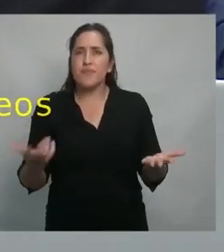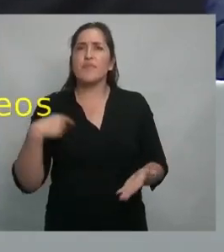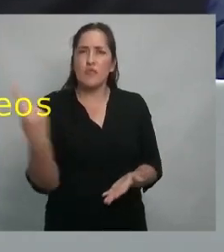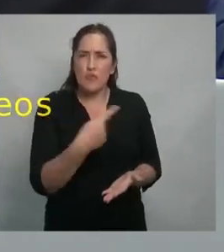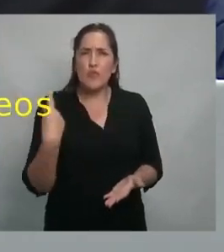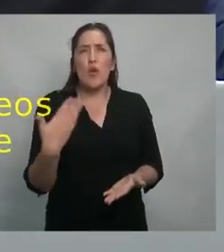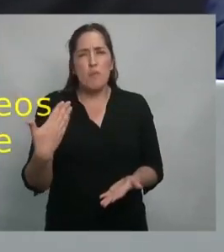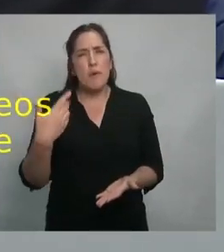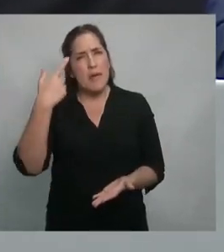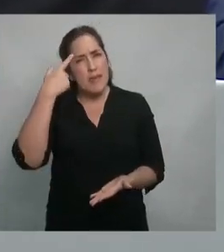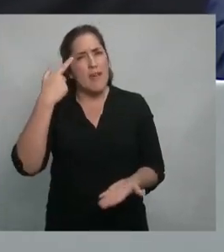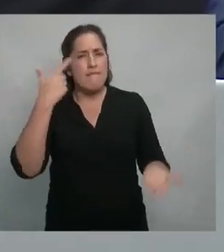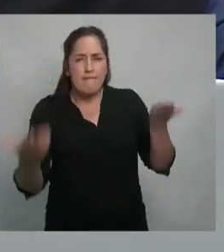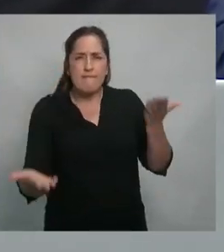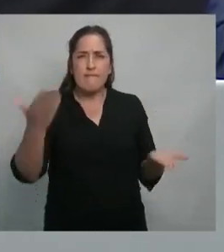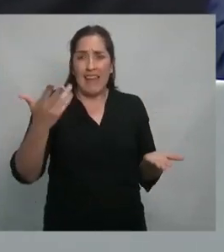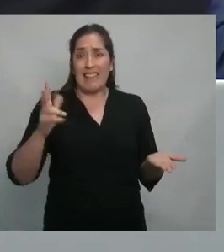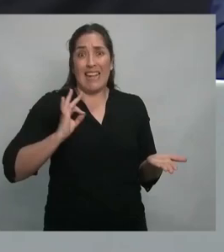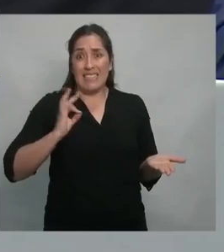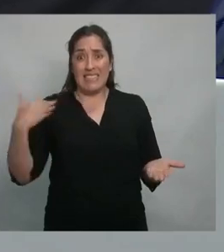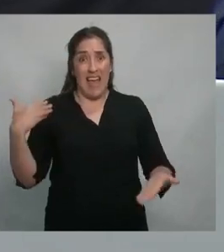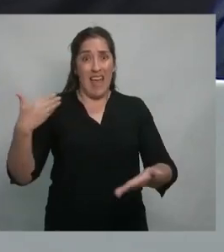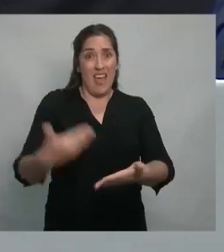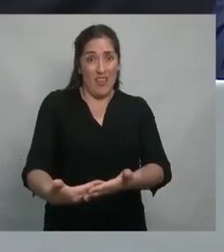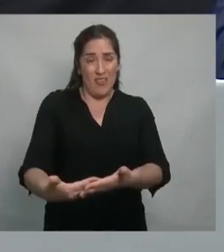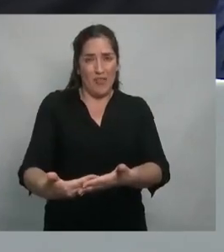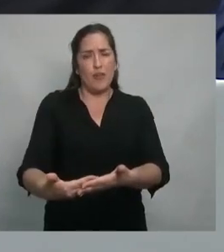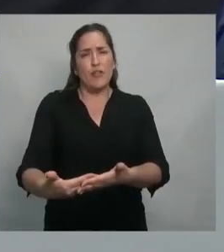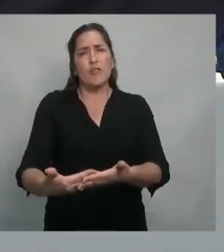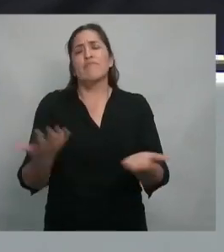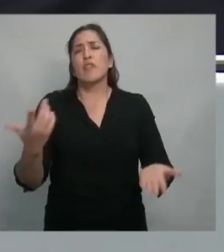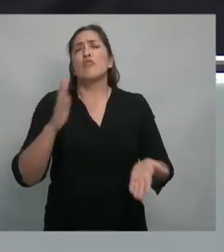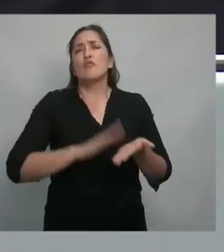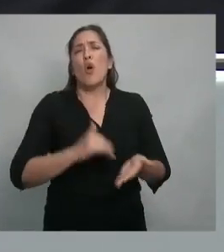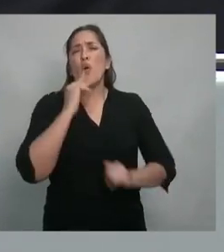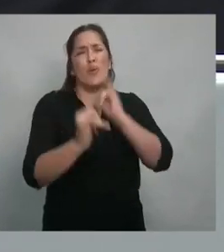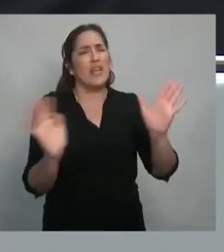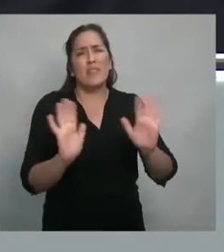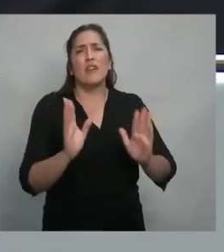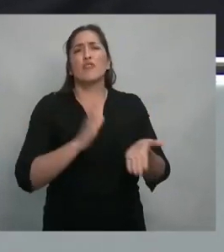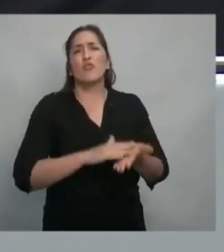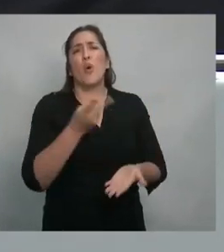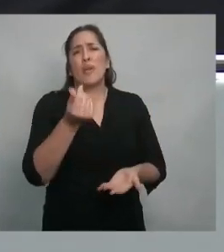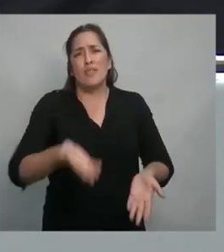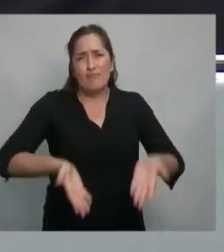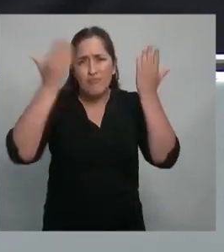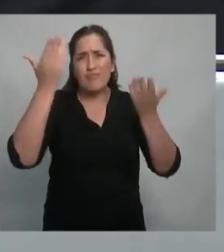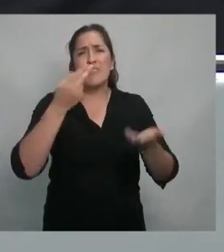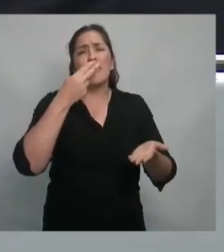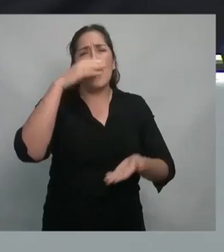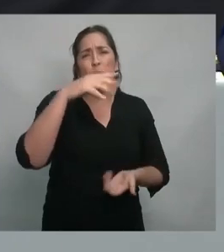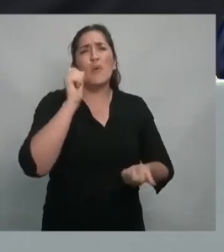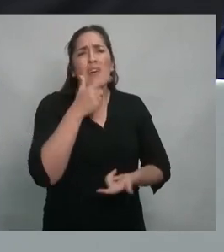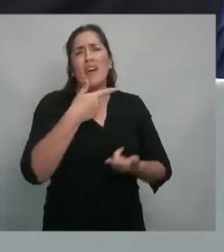confrontar a 3 años vista, puedo pasar por altos subsidios, tarifas, combustible,